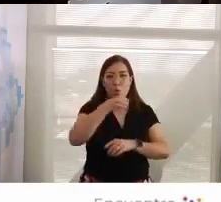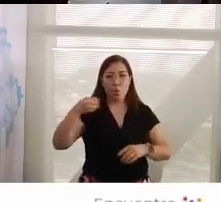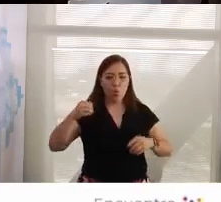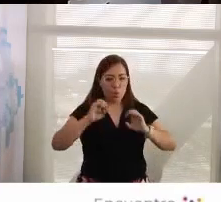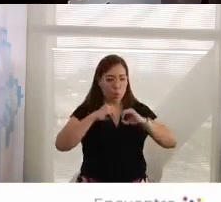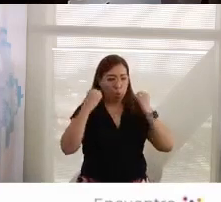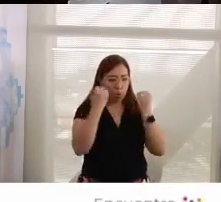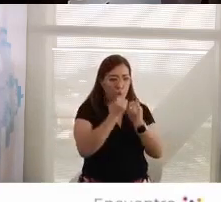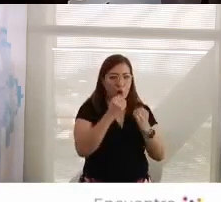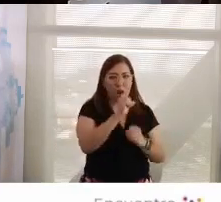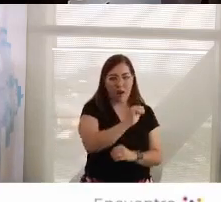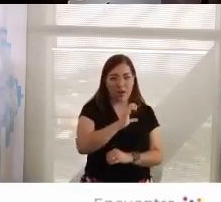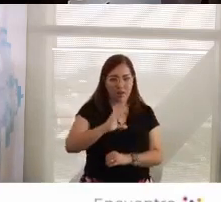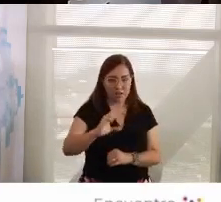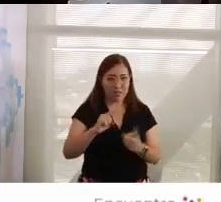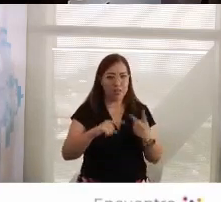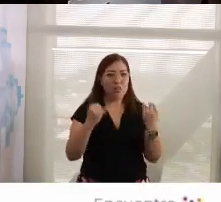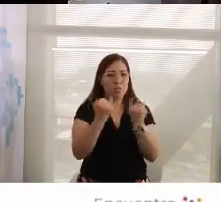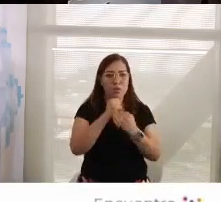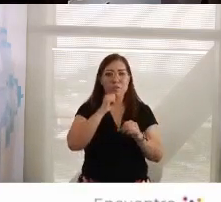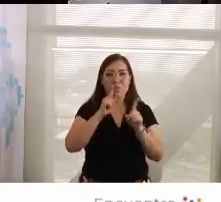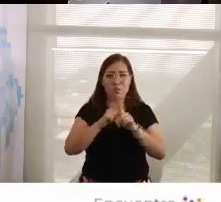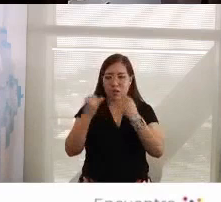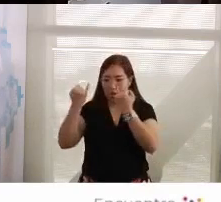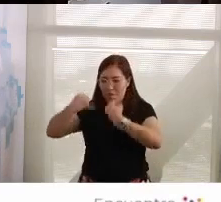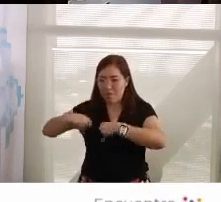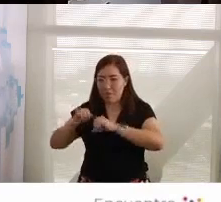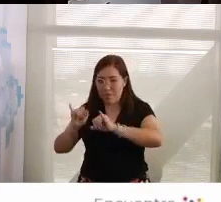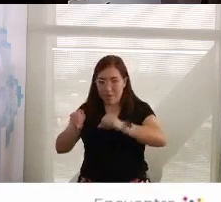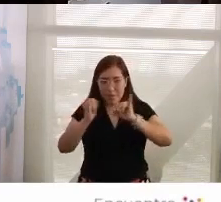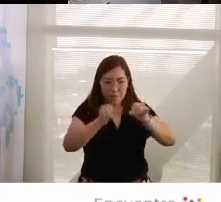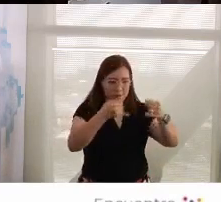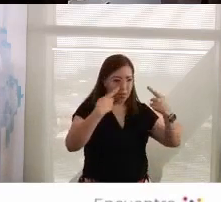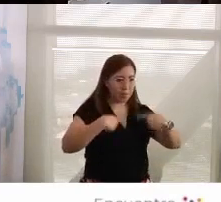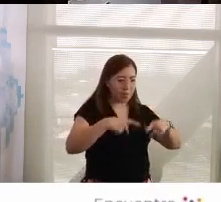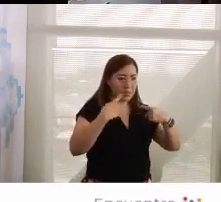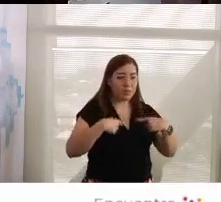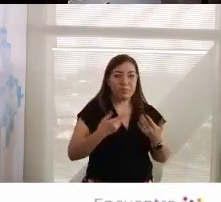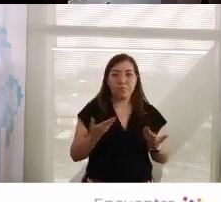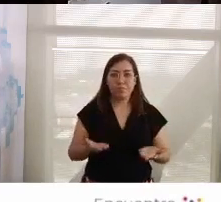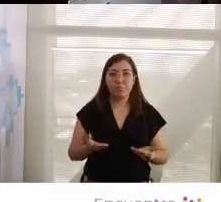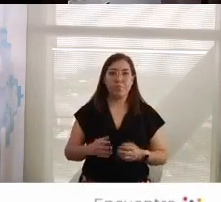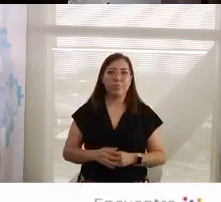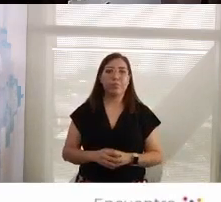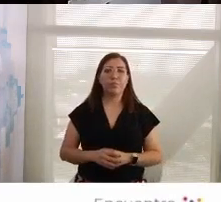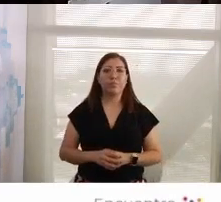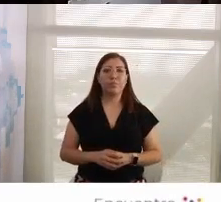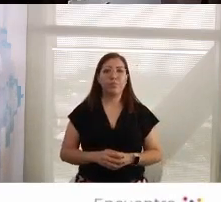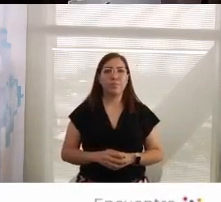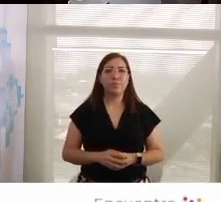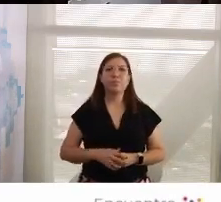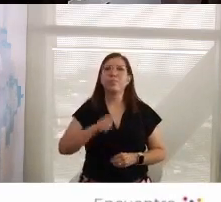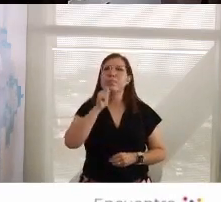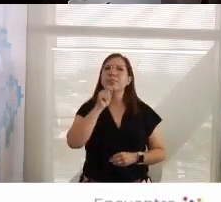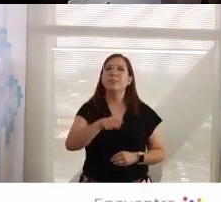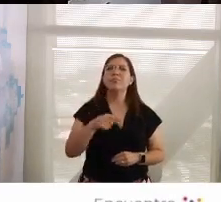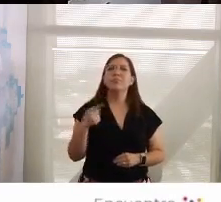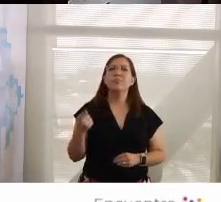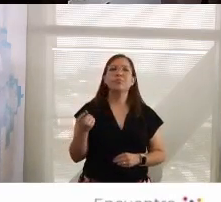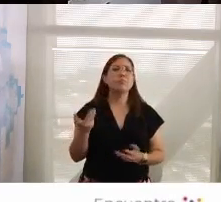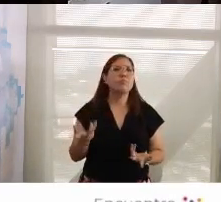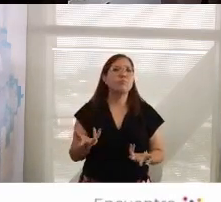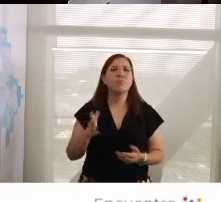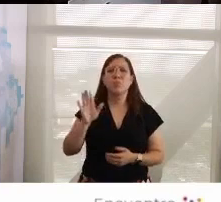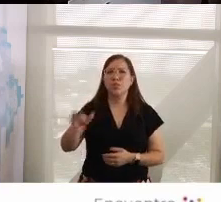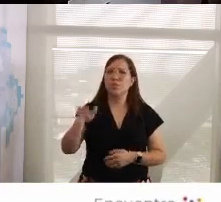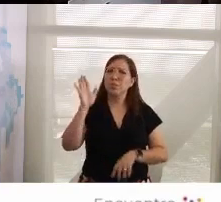sociedad civil, desde la trinchera individual y no sé si hay también un apetito de decir, ¿sabes qué? ¡Qué